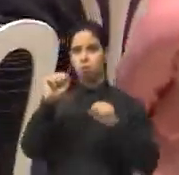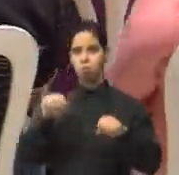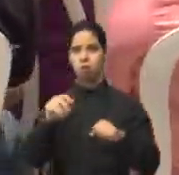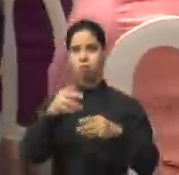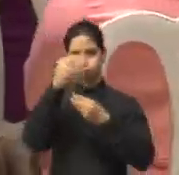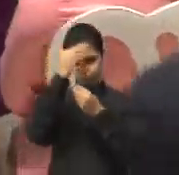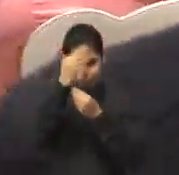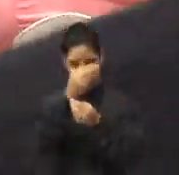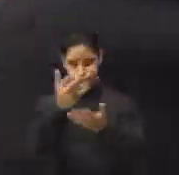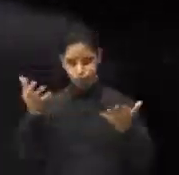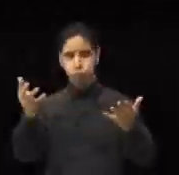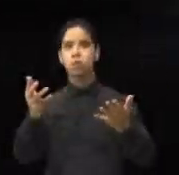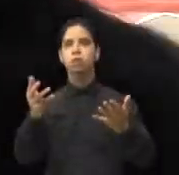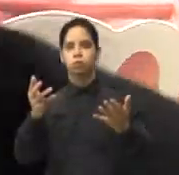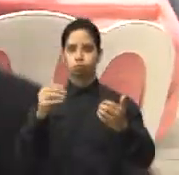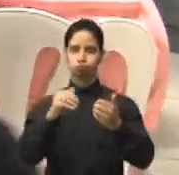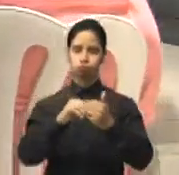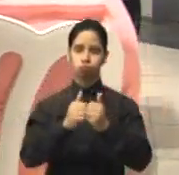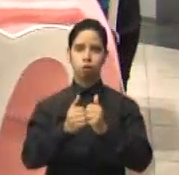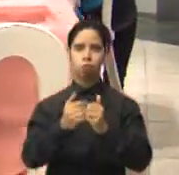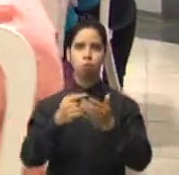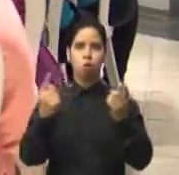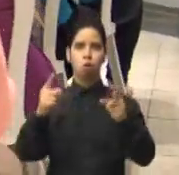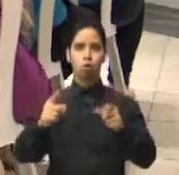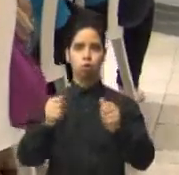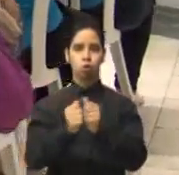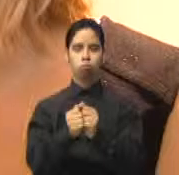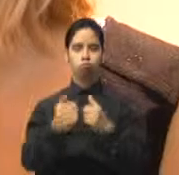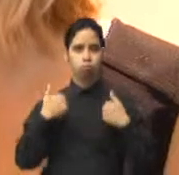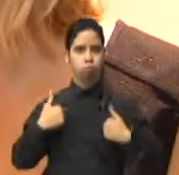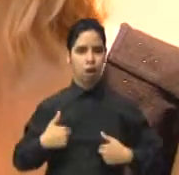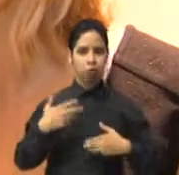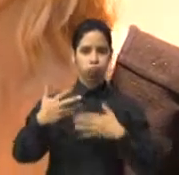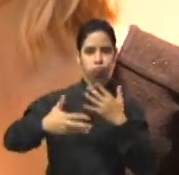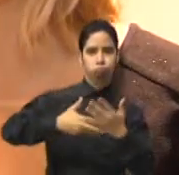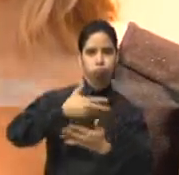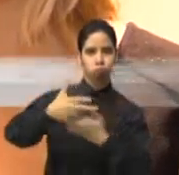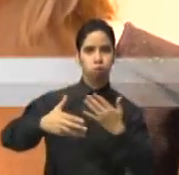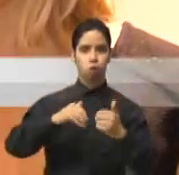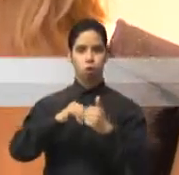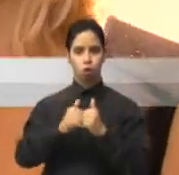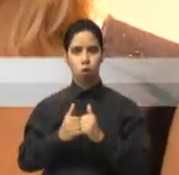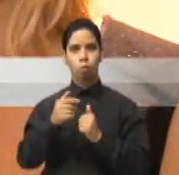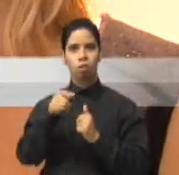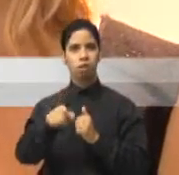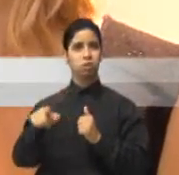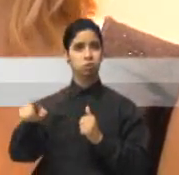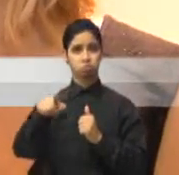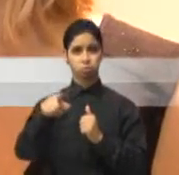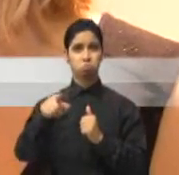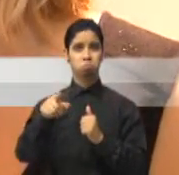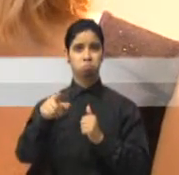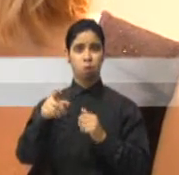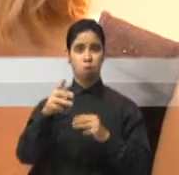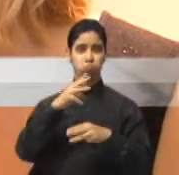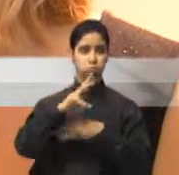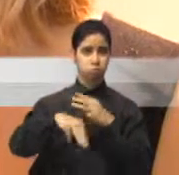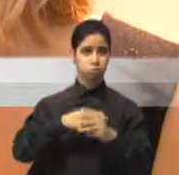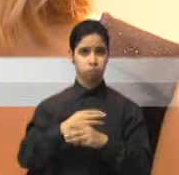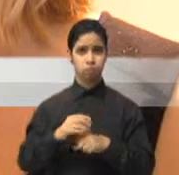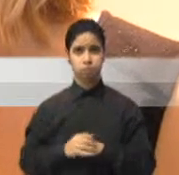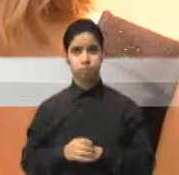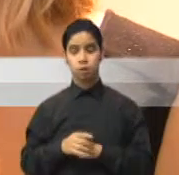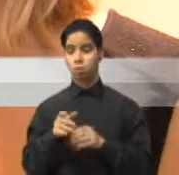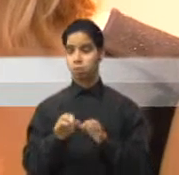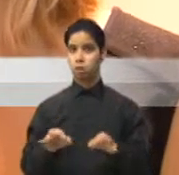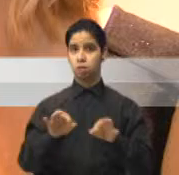humana, un fenómeno global que también impacta a Puerto Rico. Yo creo que todas nuestras estrategias están ancladas en la educación, la educación es nuestro